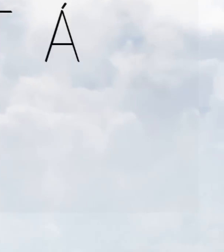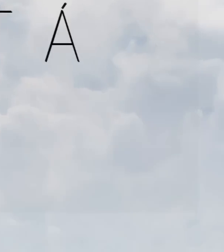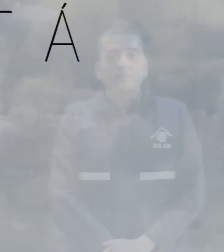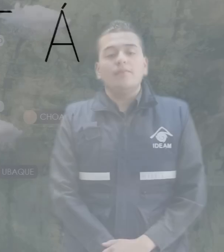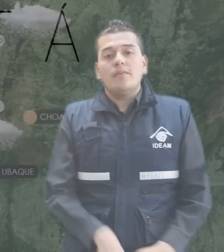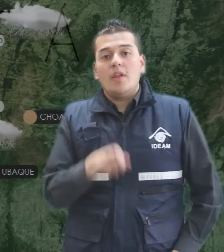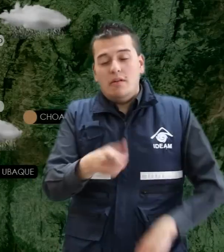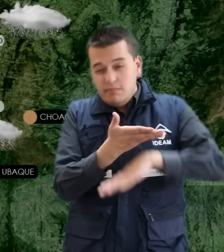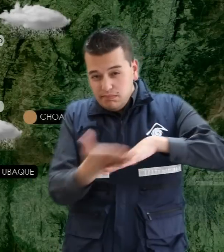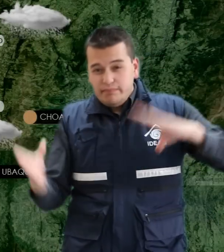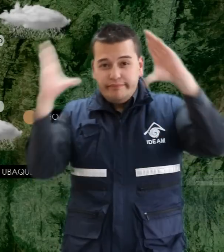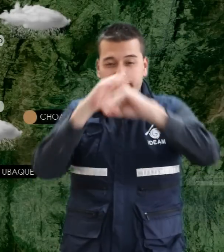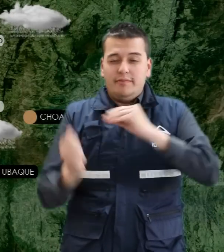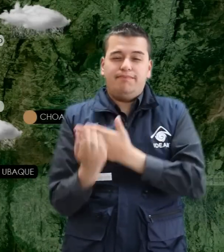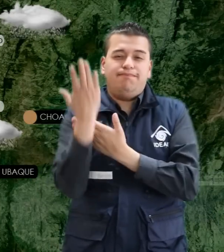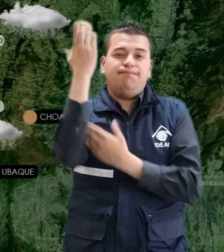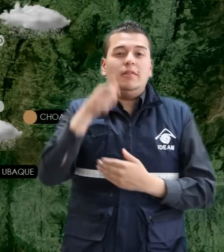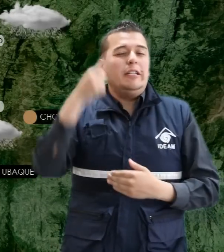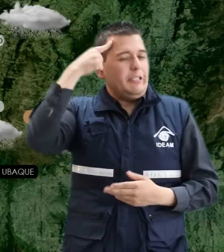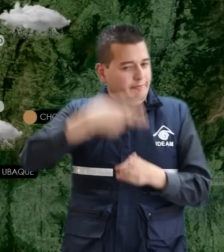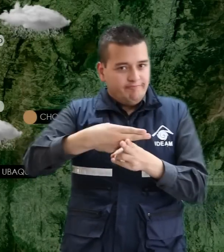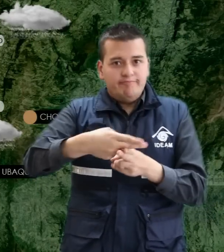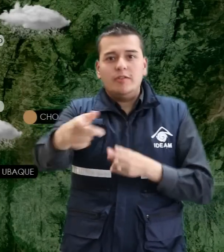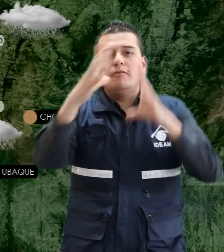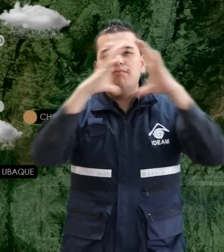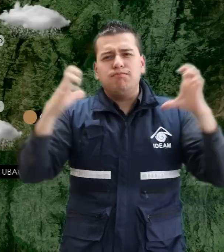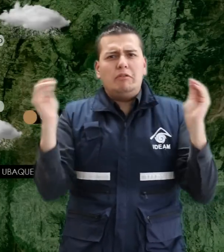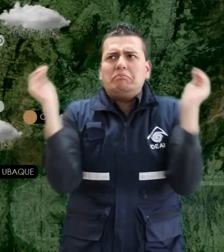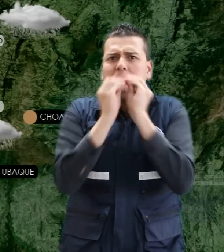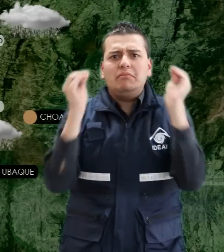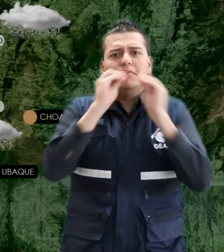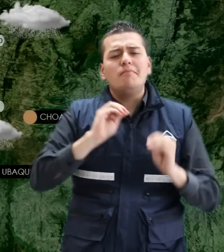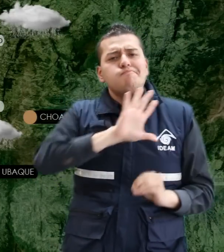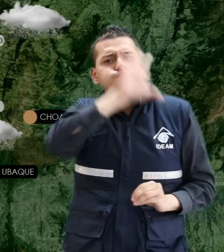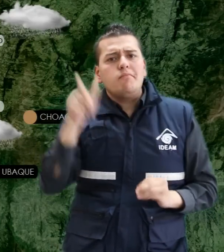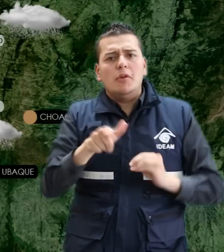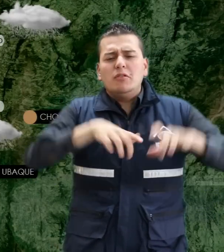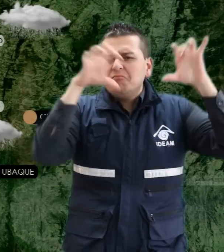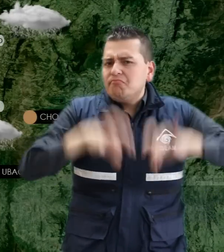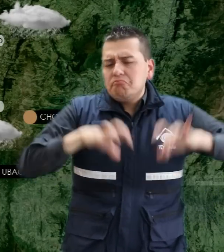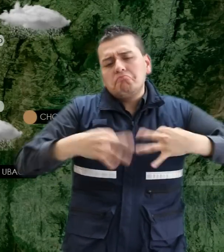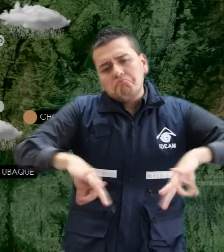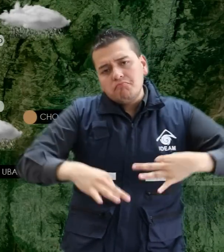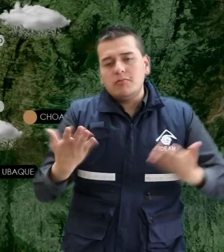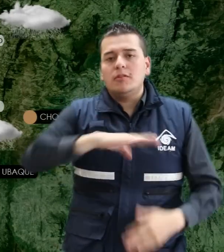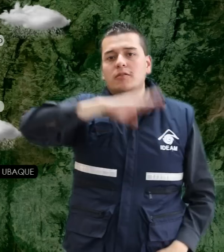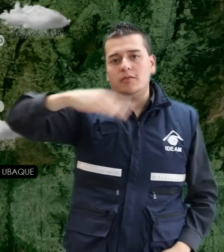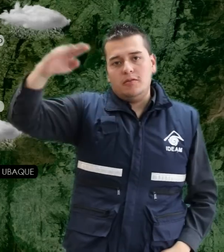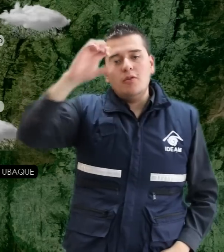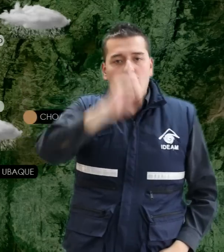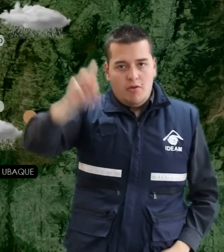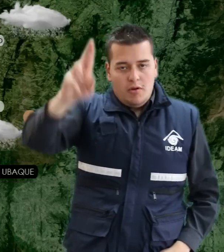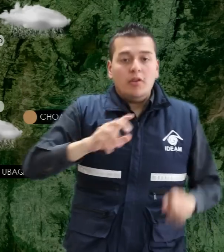En horas de la noche y madrugada se prevé abundante nubosidad con lluvias de carácter ligero, especialmente sobre los cerros orientales,